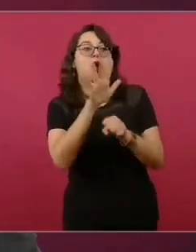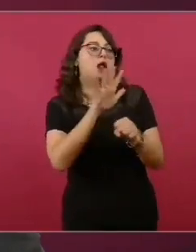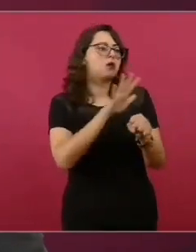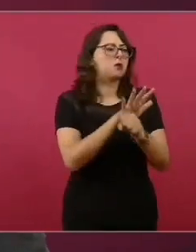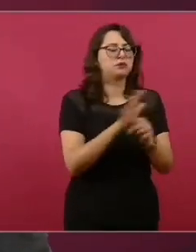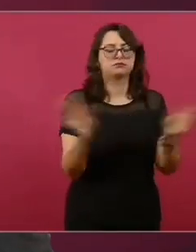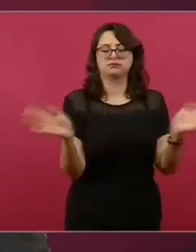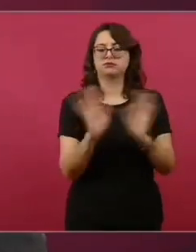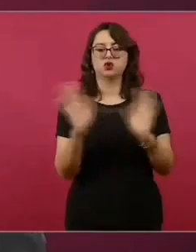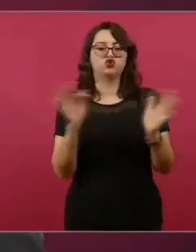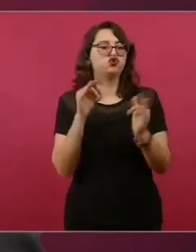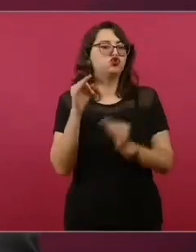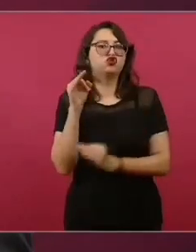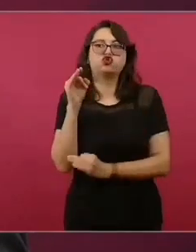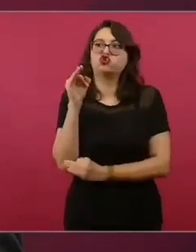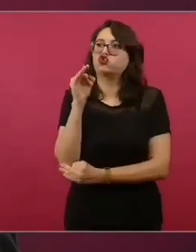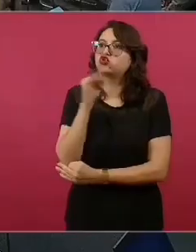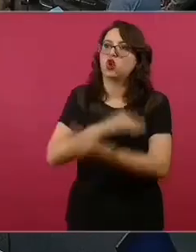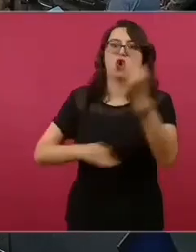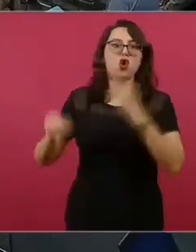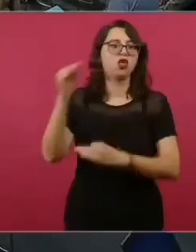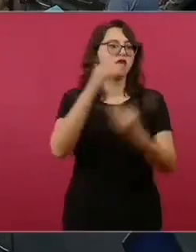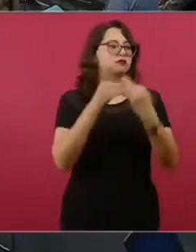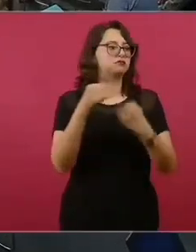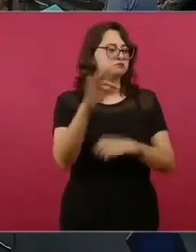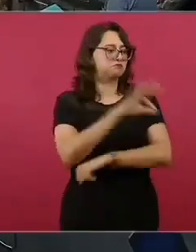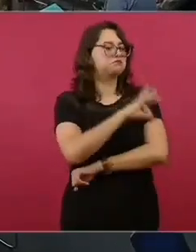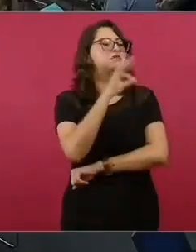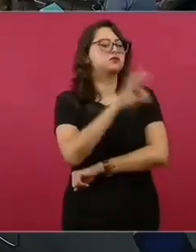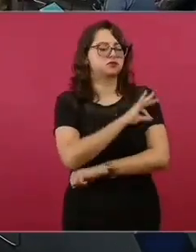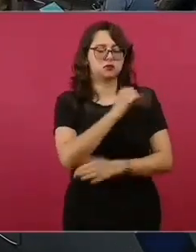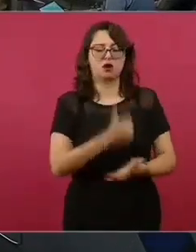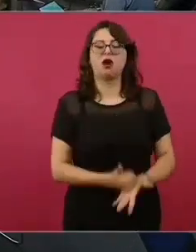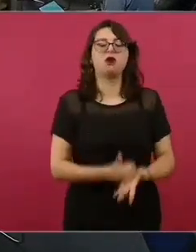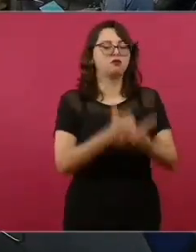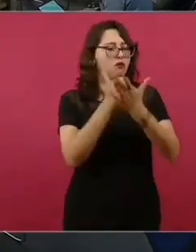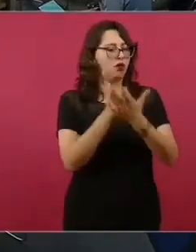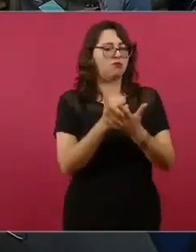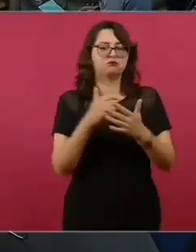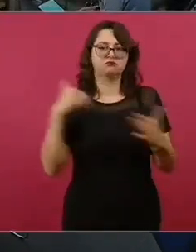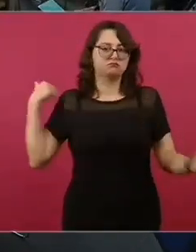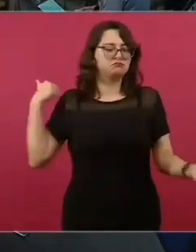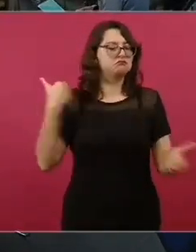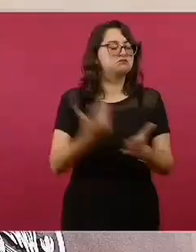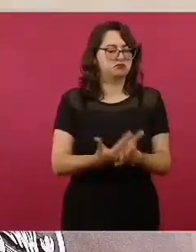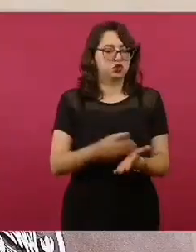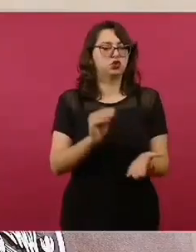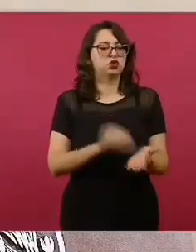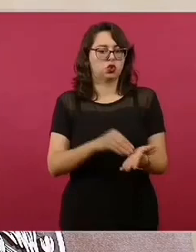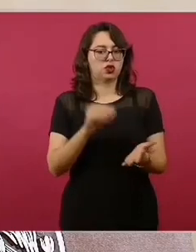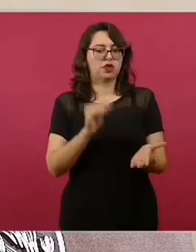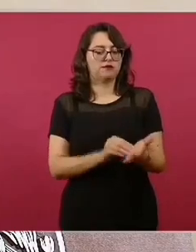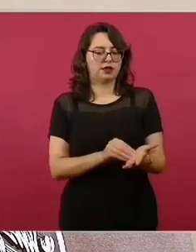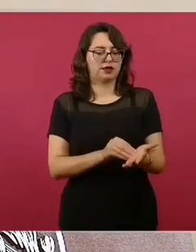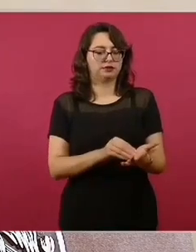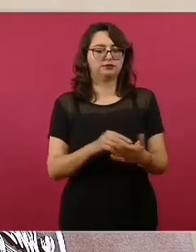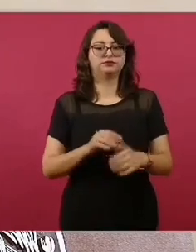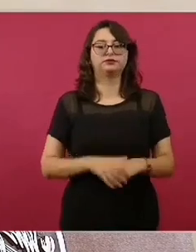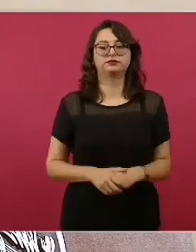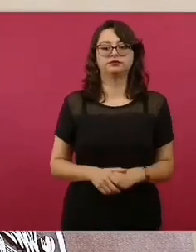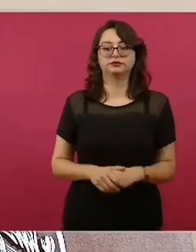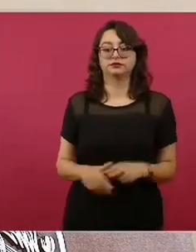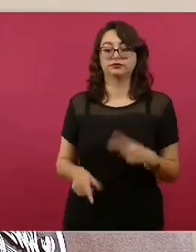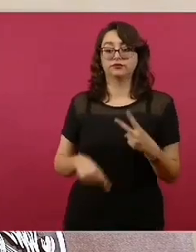considera que las vacunas originalmente creadas siguen siendo efectivas. Y, en cambio, la OMS